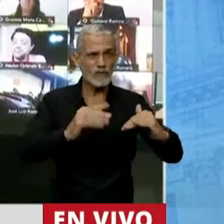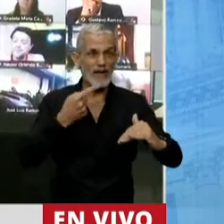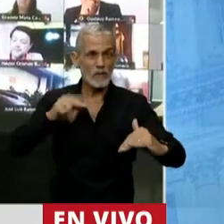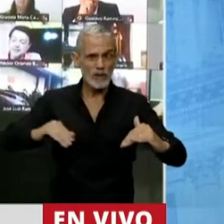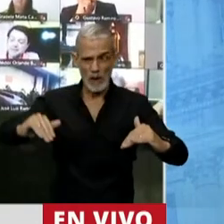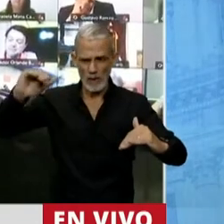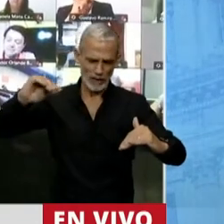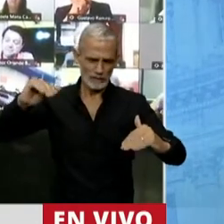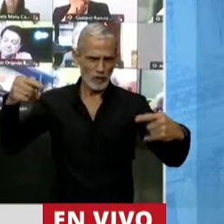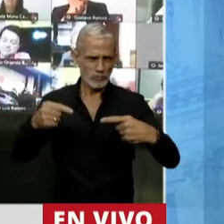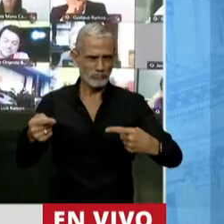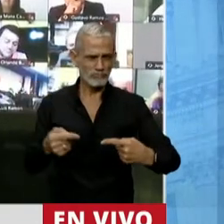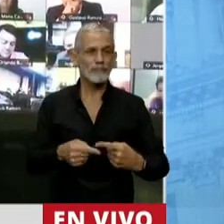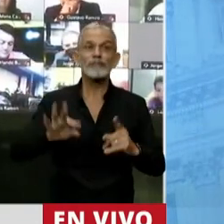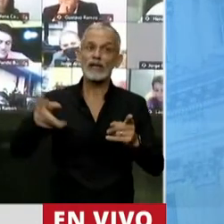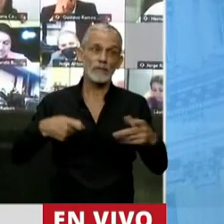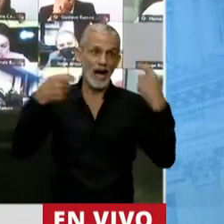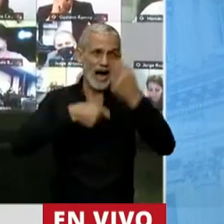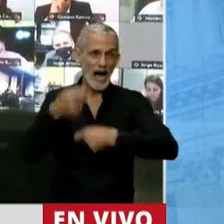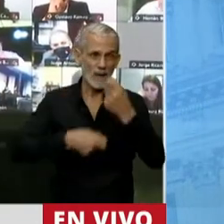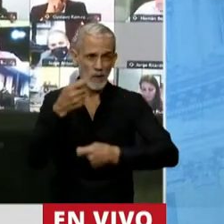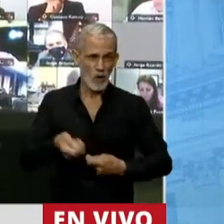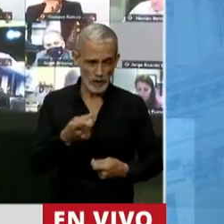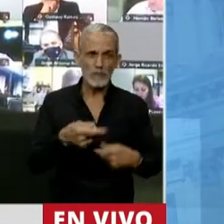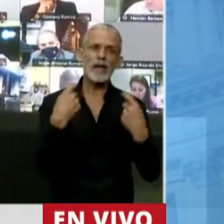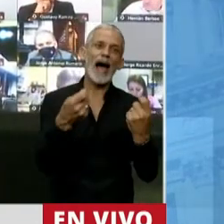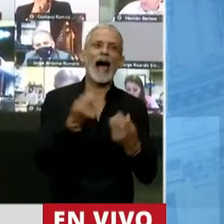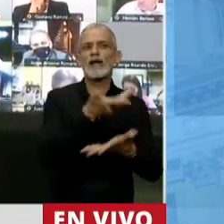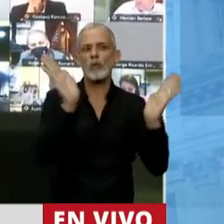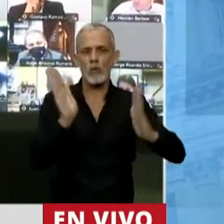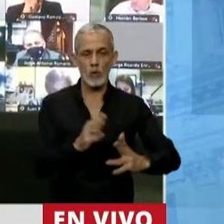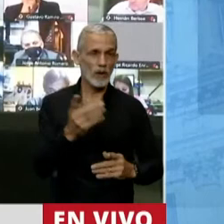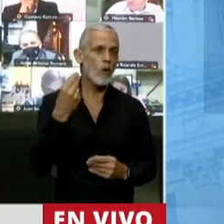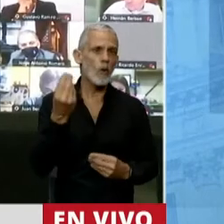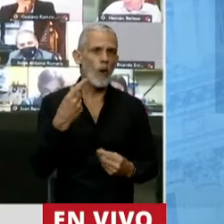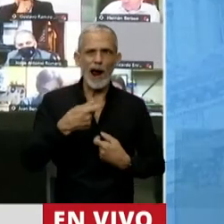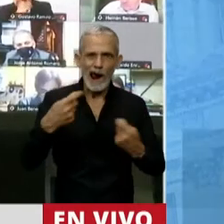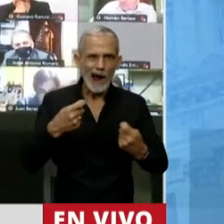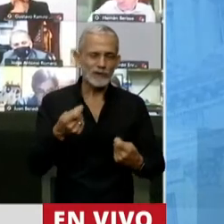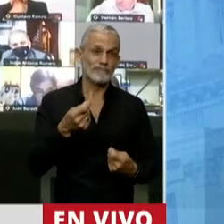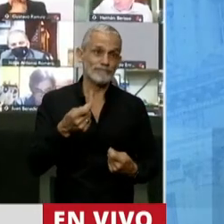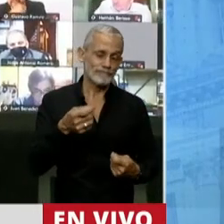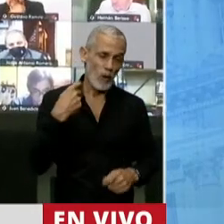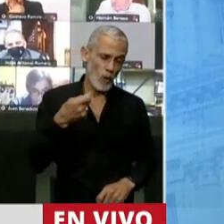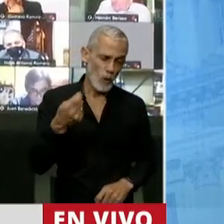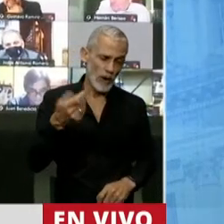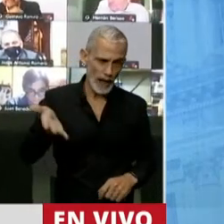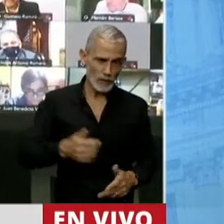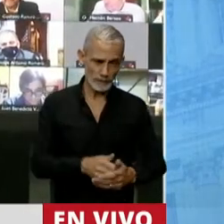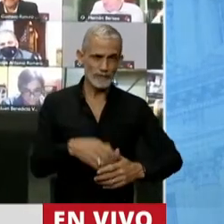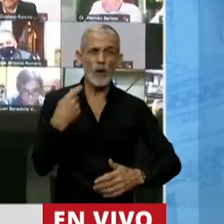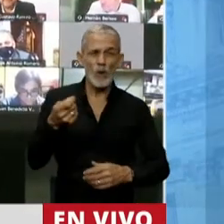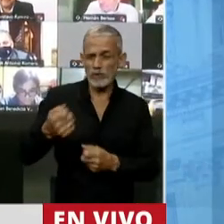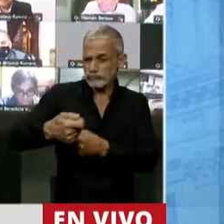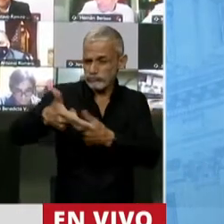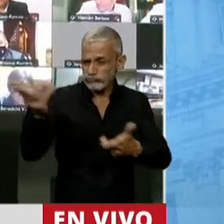También los aportes, el gran agujero fiscal, decimos el gasto público, el gran agujero del tema previsional, porque tenemos muchos